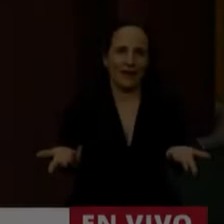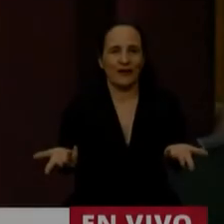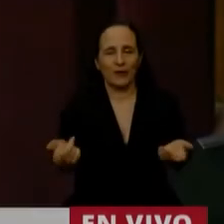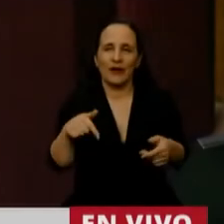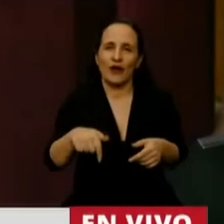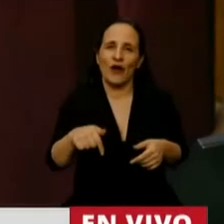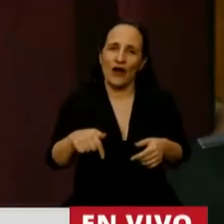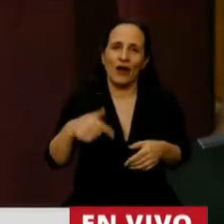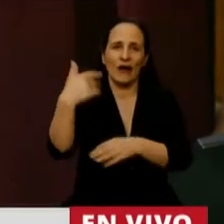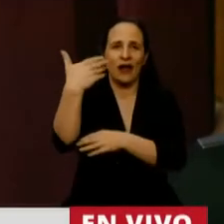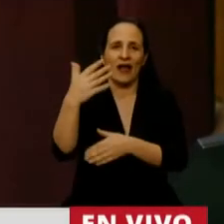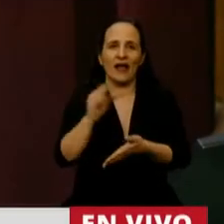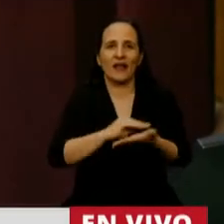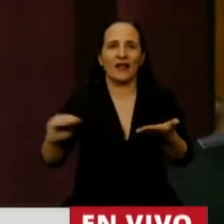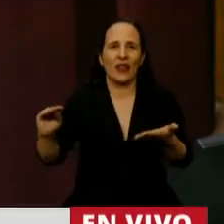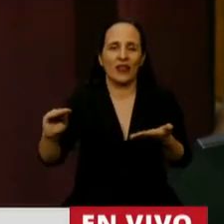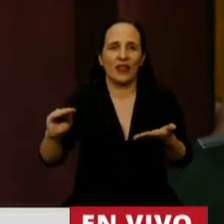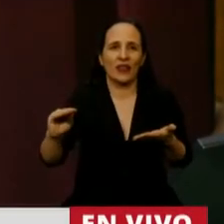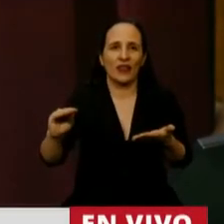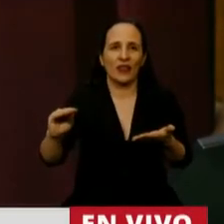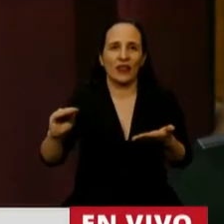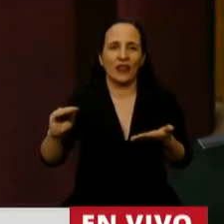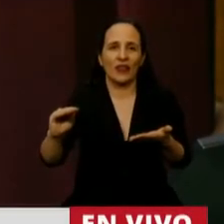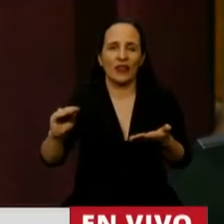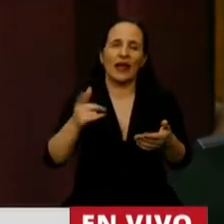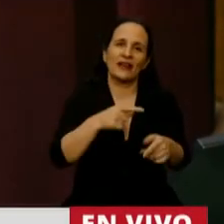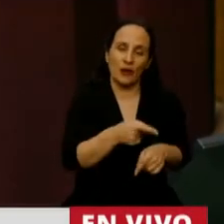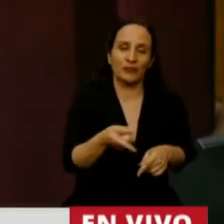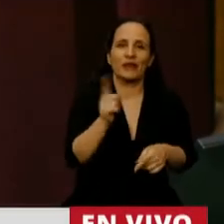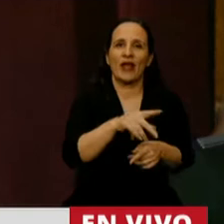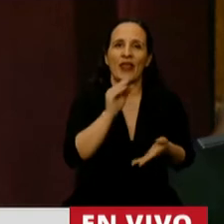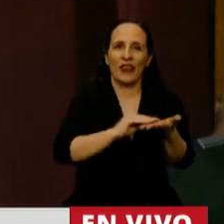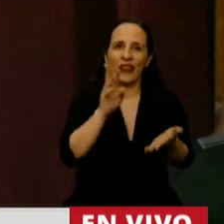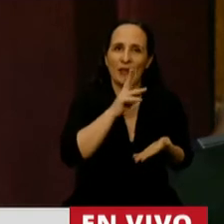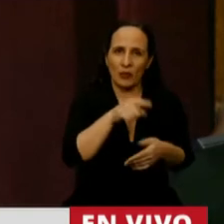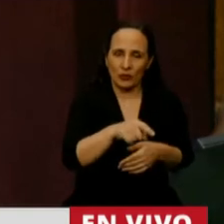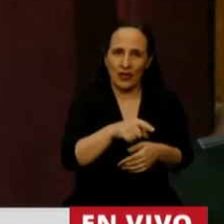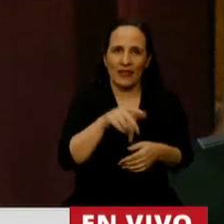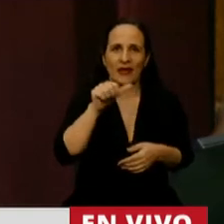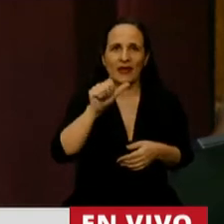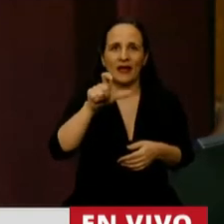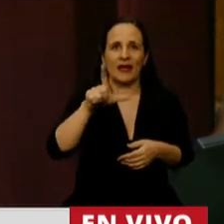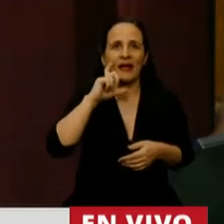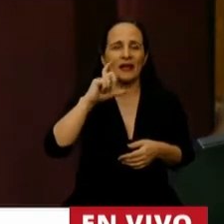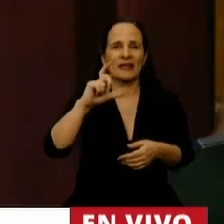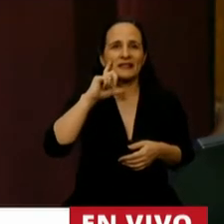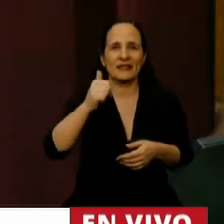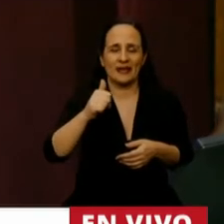Tiene la palabra el diputado, la diputada, Alicia Paricio.